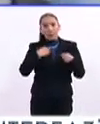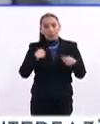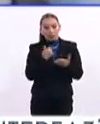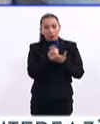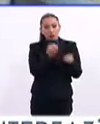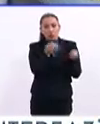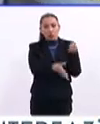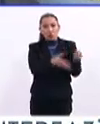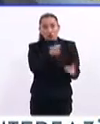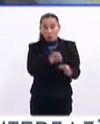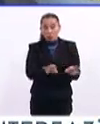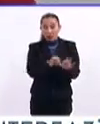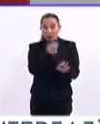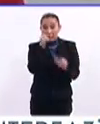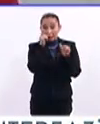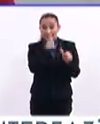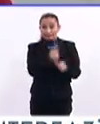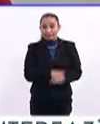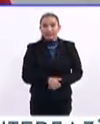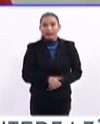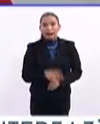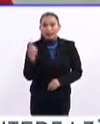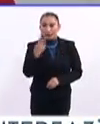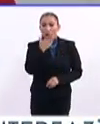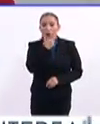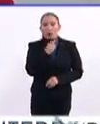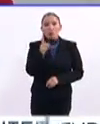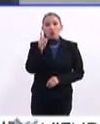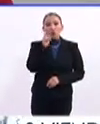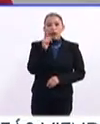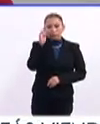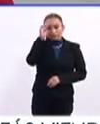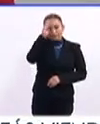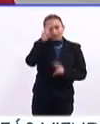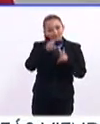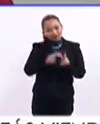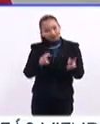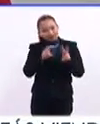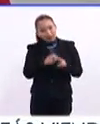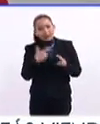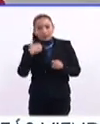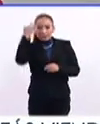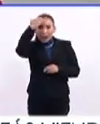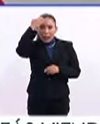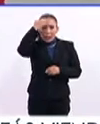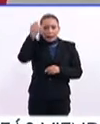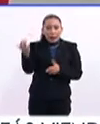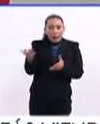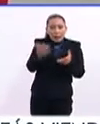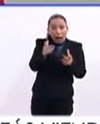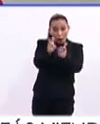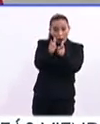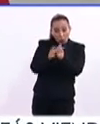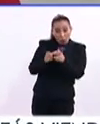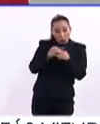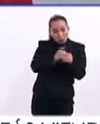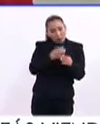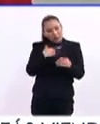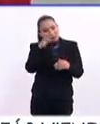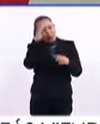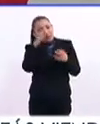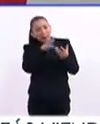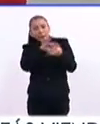asunto central en este sentido. Necesitamos hombres y mujeres de reflexión y experiencia para en conjunto poder